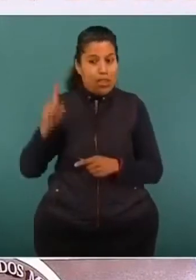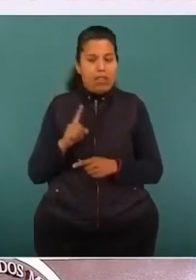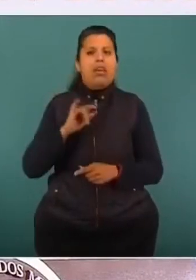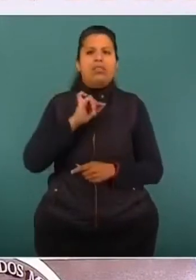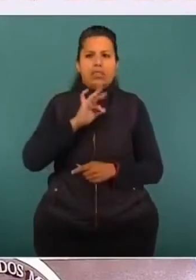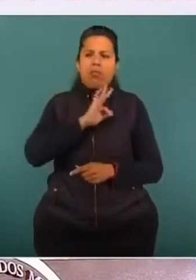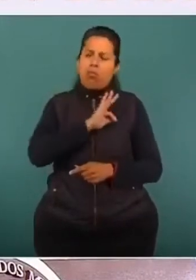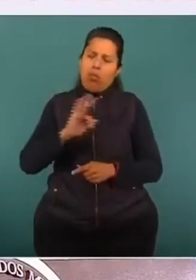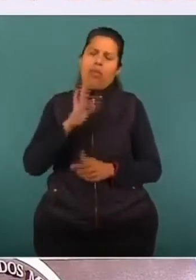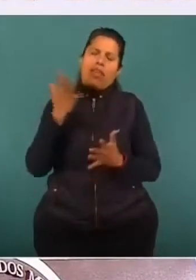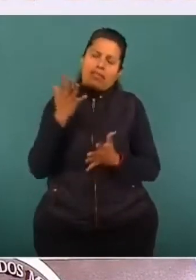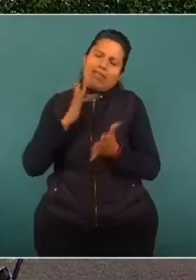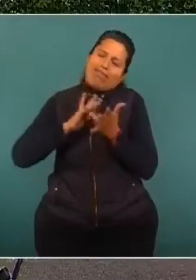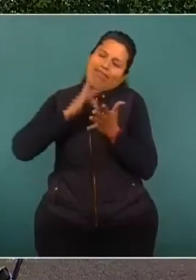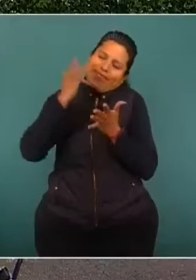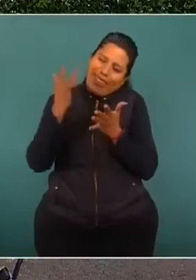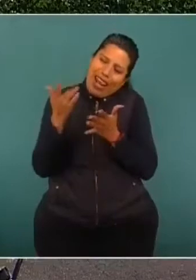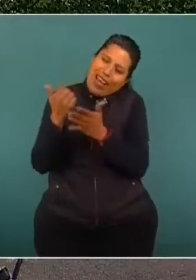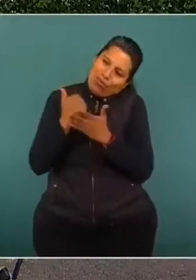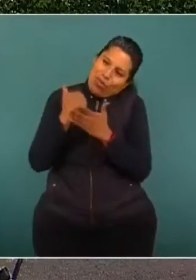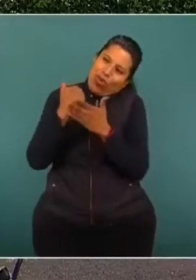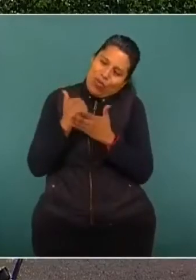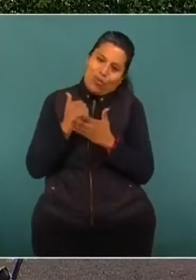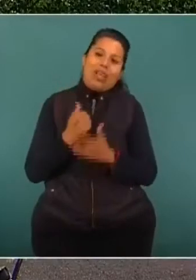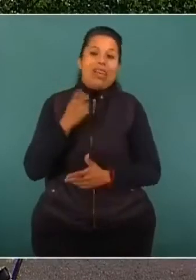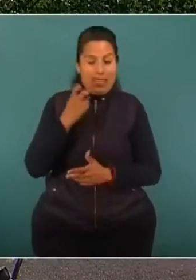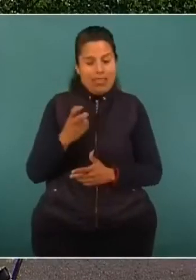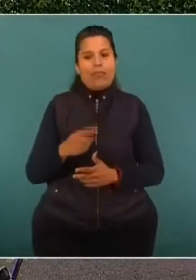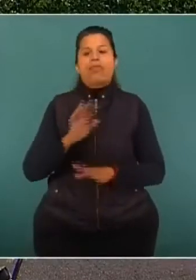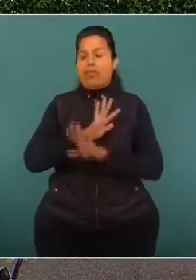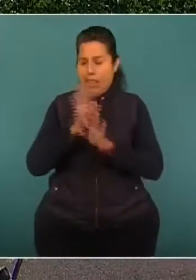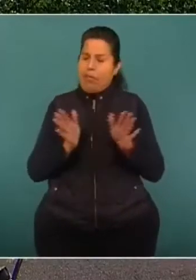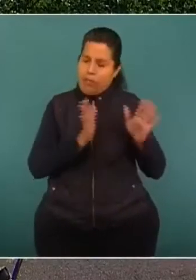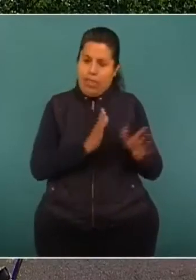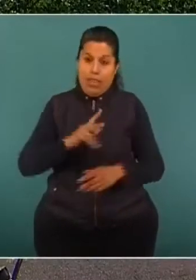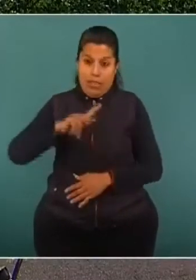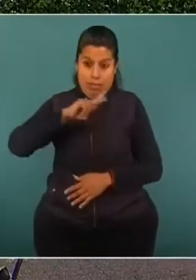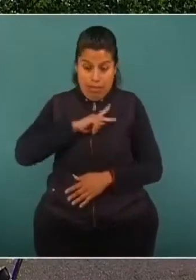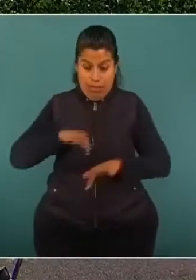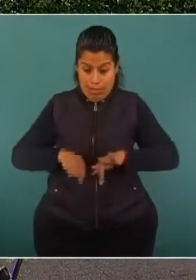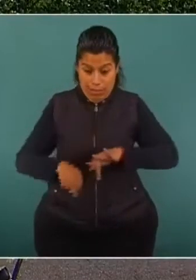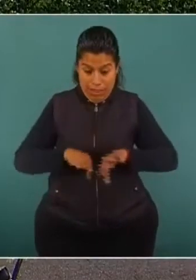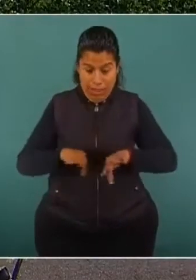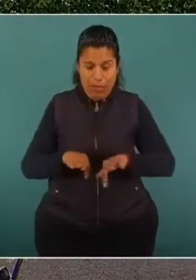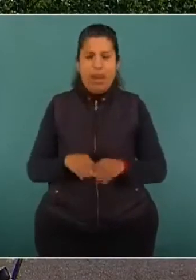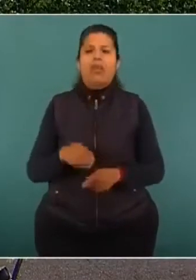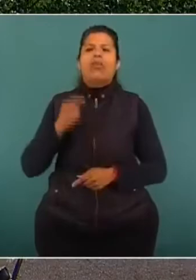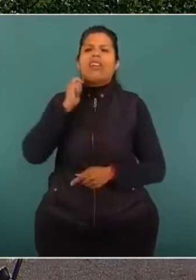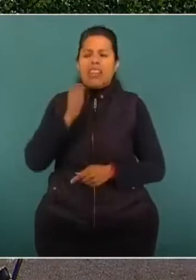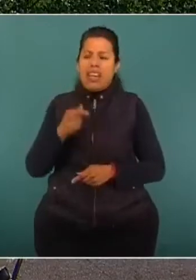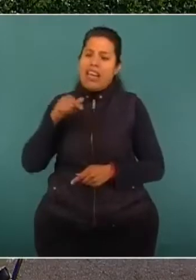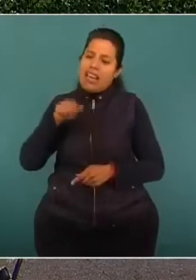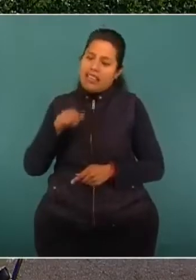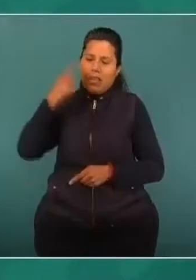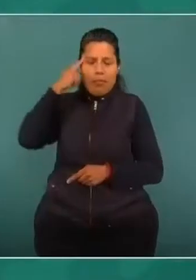agradecerán. Señor presidente, mi administración aplaude y apoya su lucha contra la corrupción,